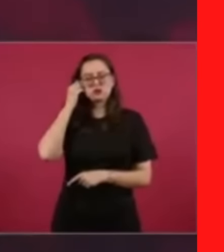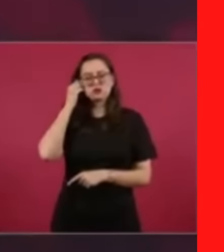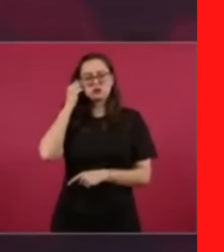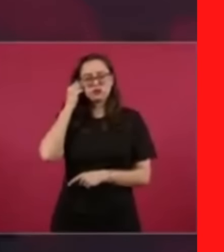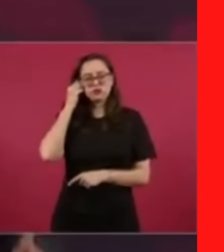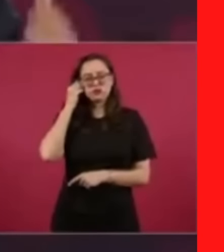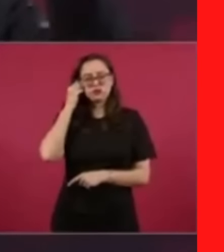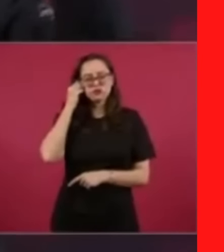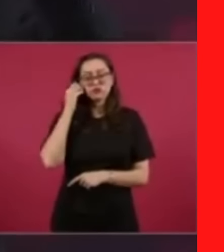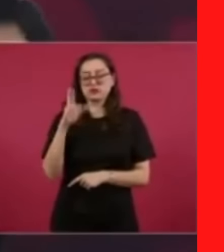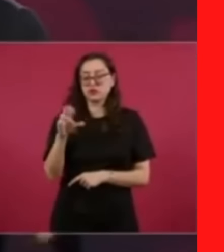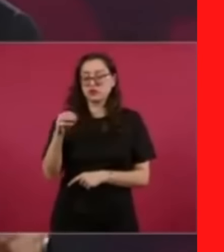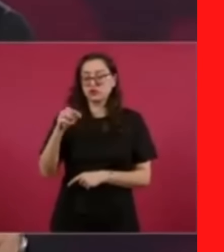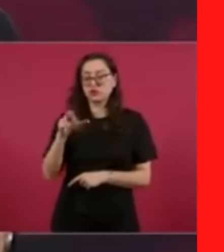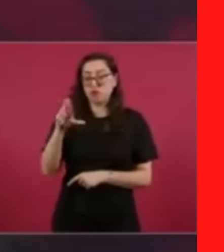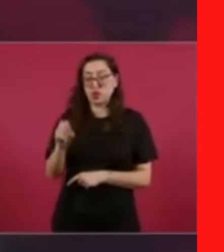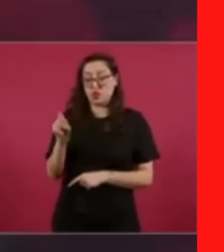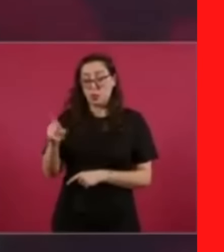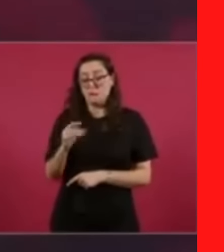Romero? Romero,